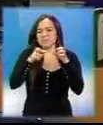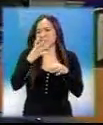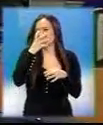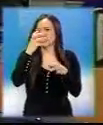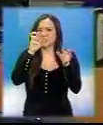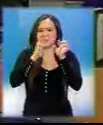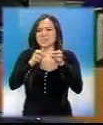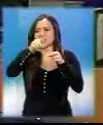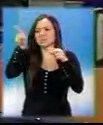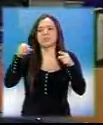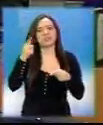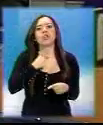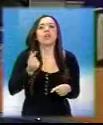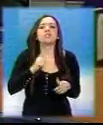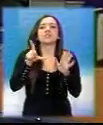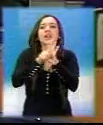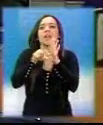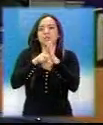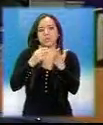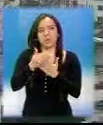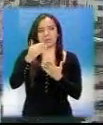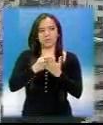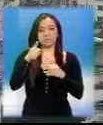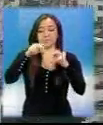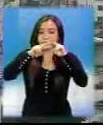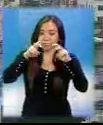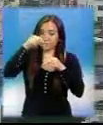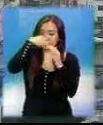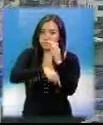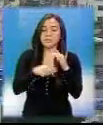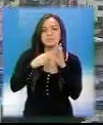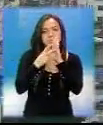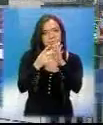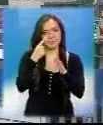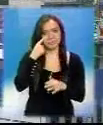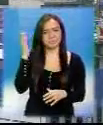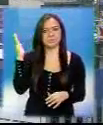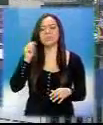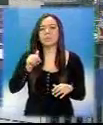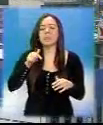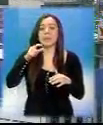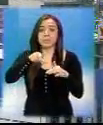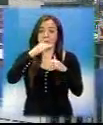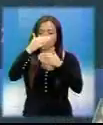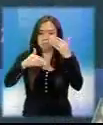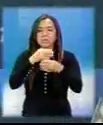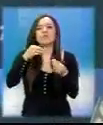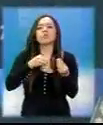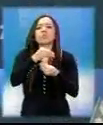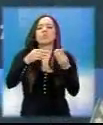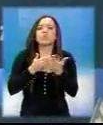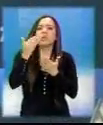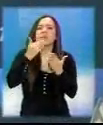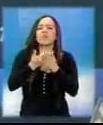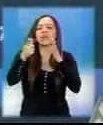Veamos cuáles son partes de sus análisis. En 1999 el gobierno de Guatemala intentó reformar la constitución,